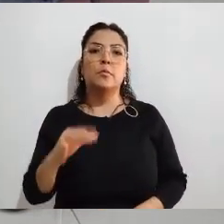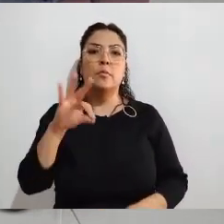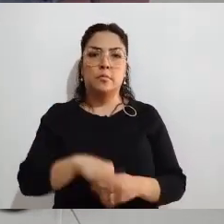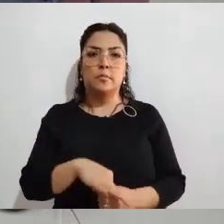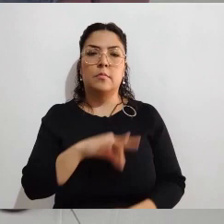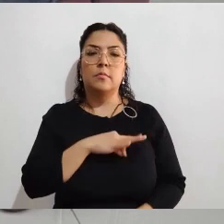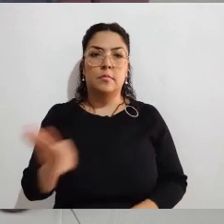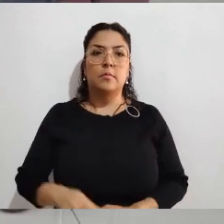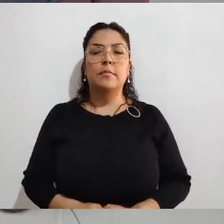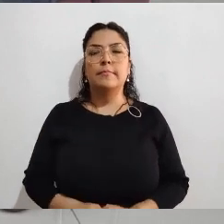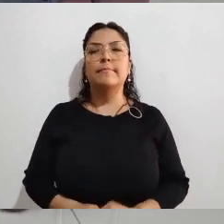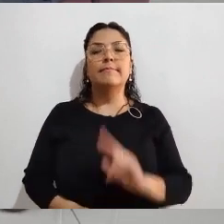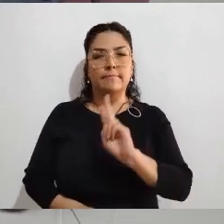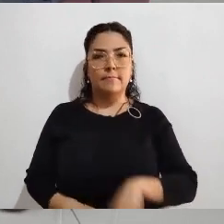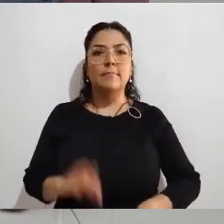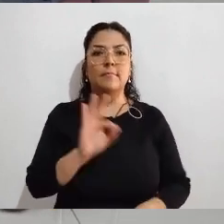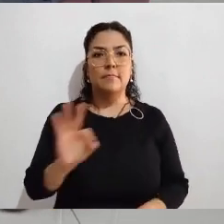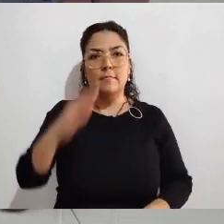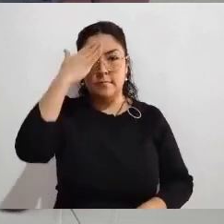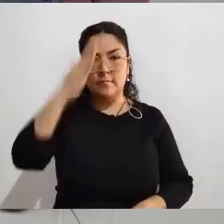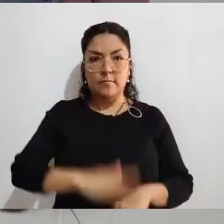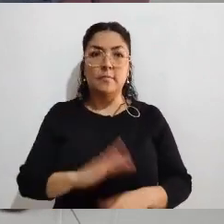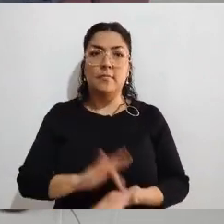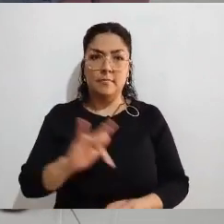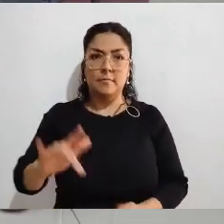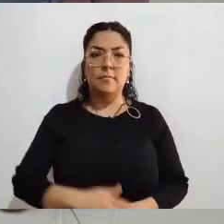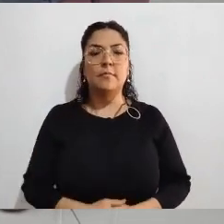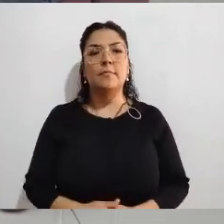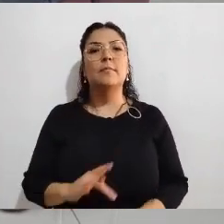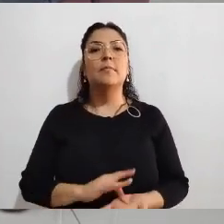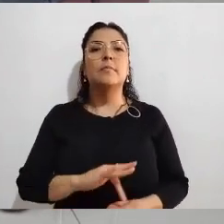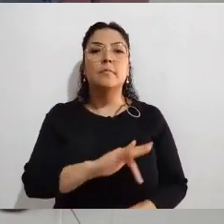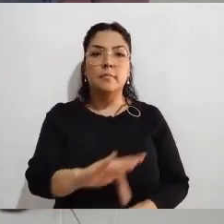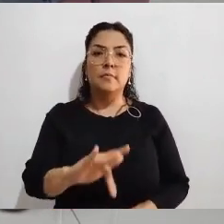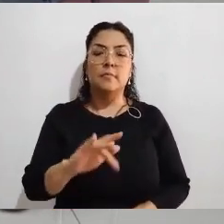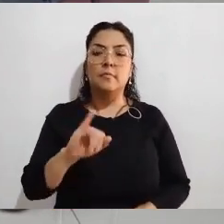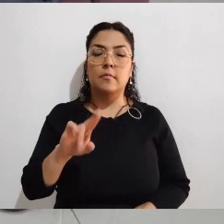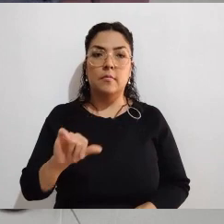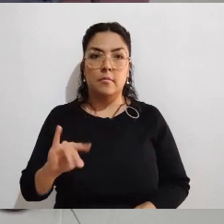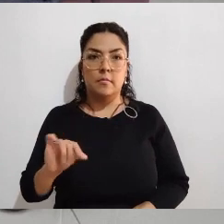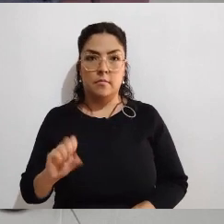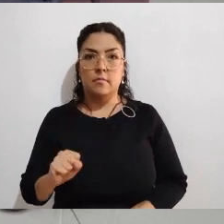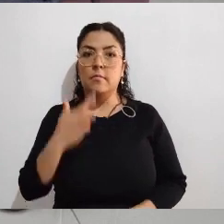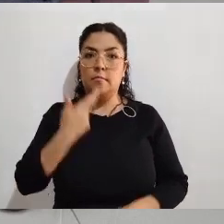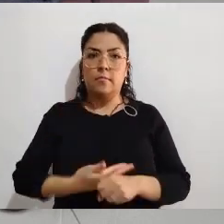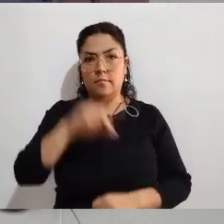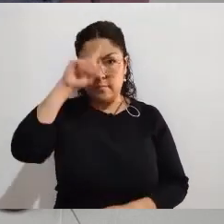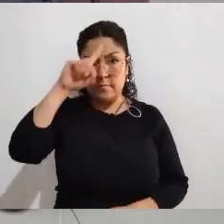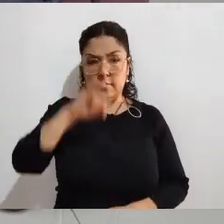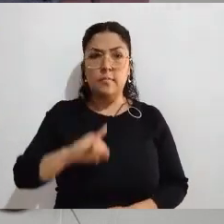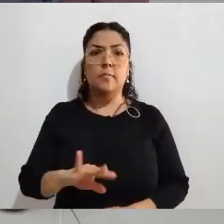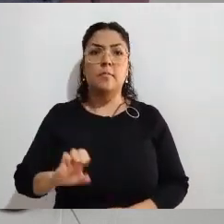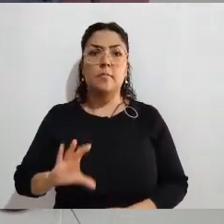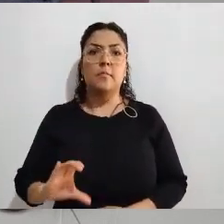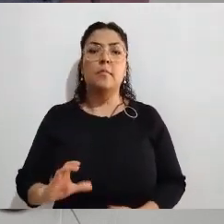junio a las urnas. 2 de junio es la fecha, consejero, mil gracias. Al contrario, gracias a ustedes. Muchas gracias a Juan Carlos Cisneros Ruiz, consejero